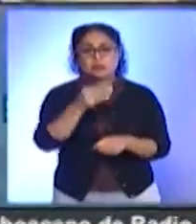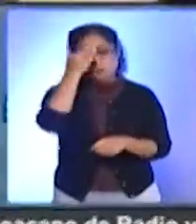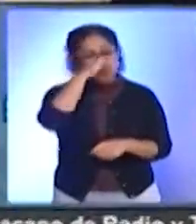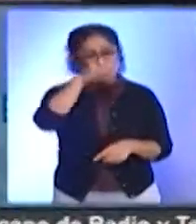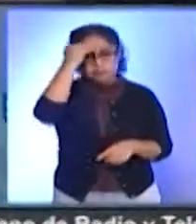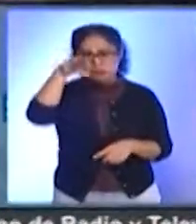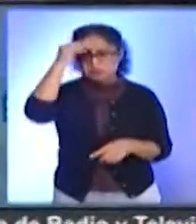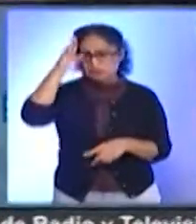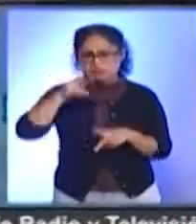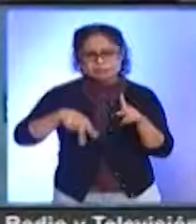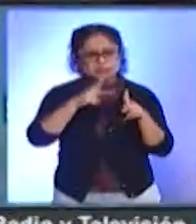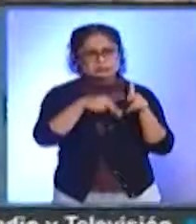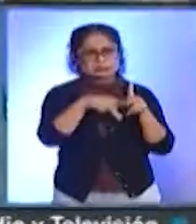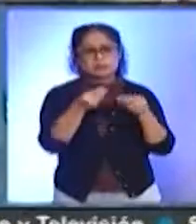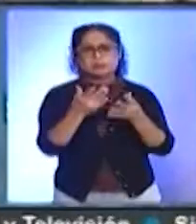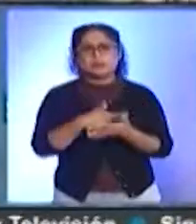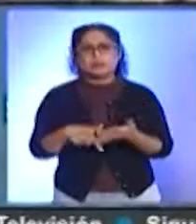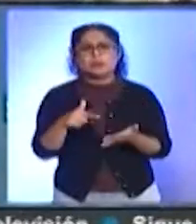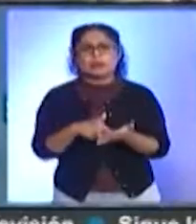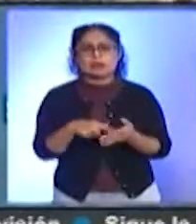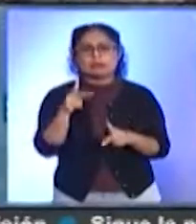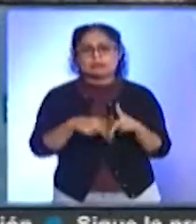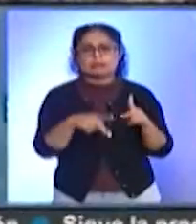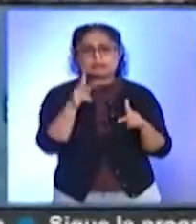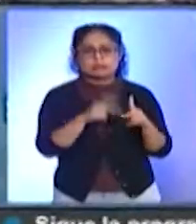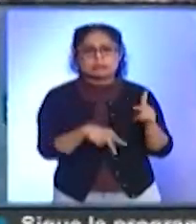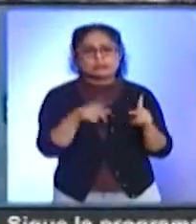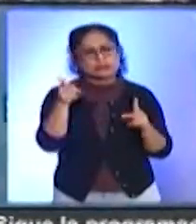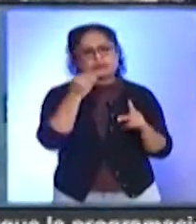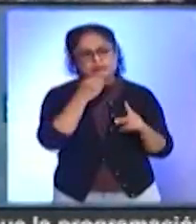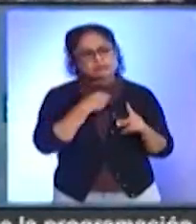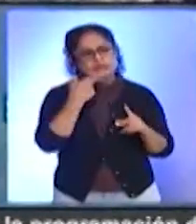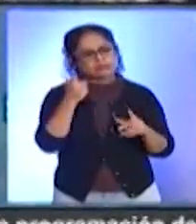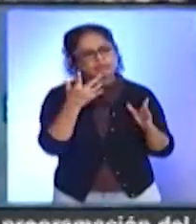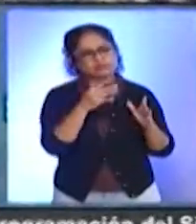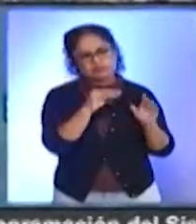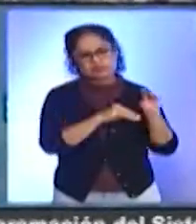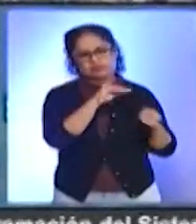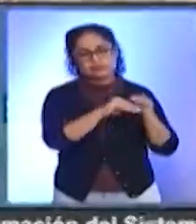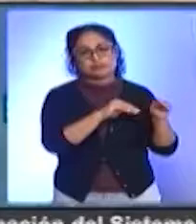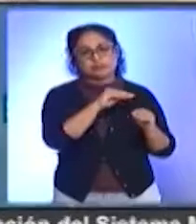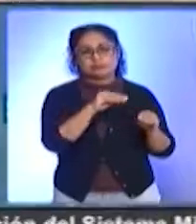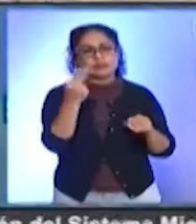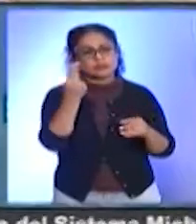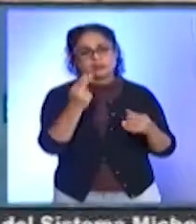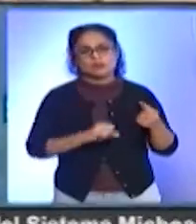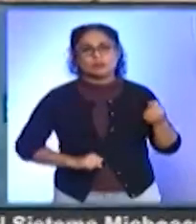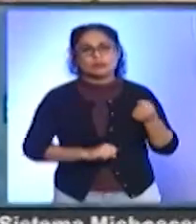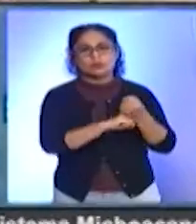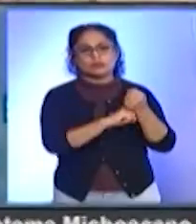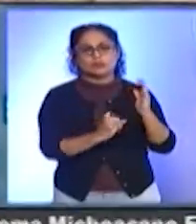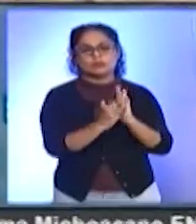abandono mismas que fueron rescatadas y concluidas. La visión con la que siempre se ha trabajado en esta administración, dijo, es la de impulsar y